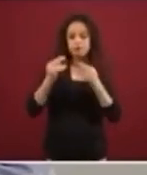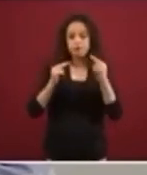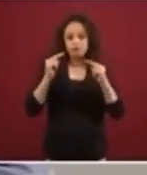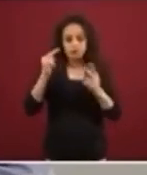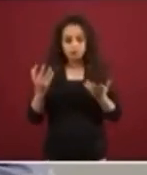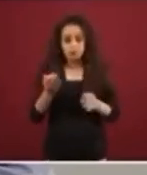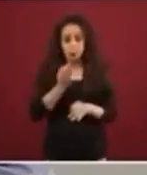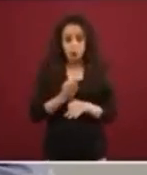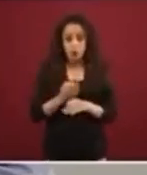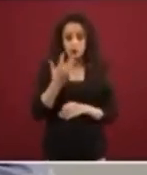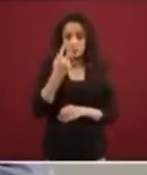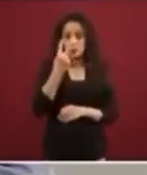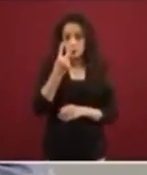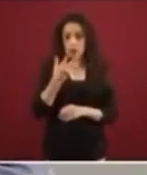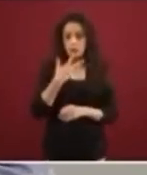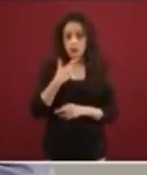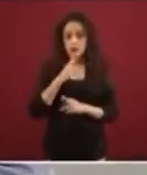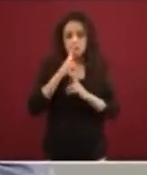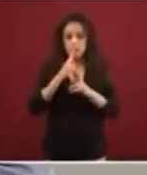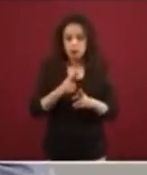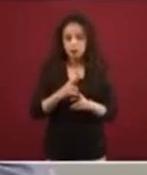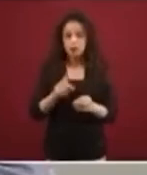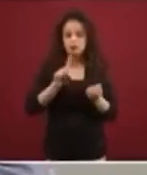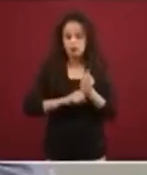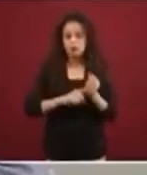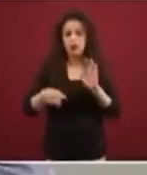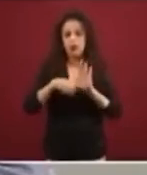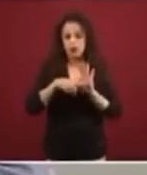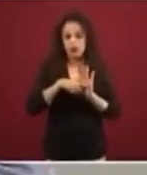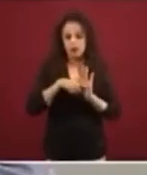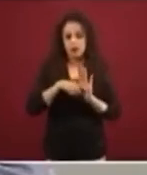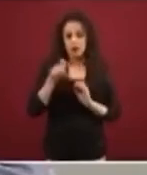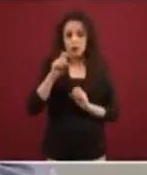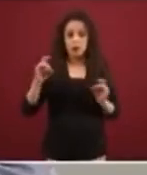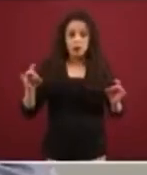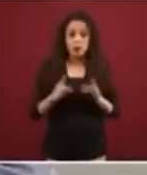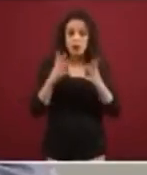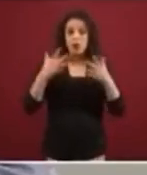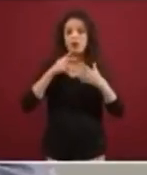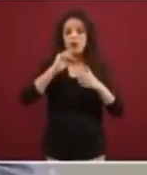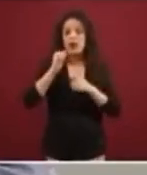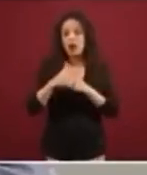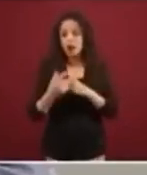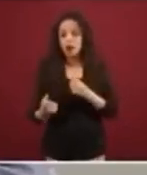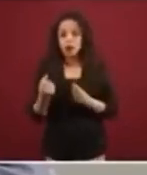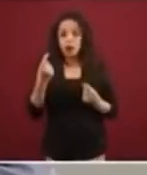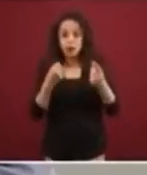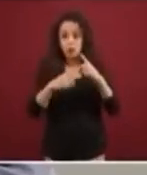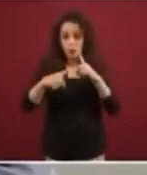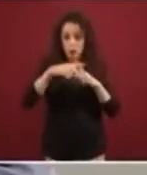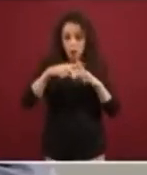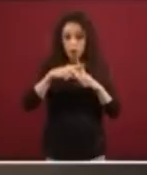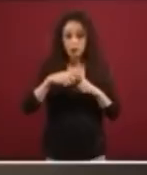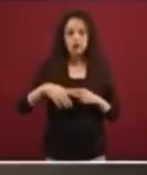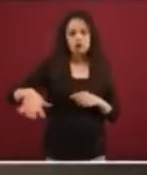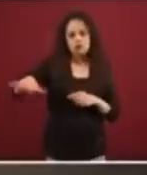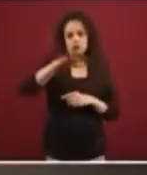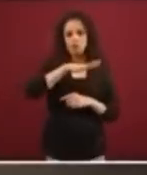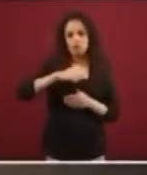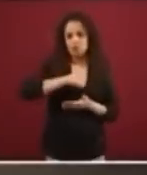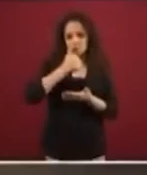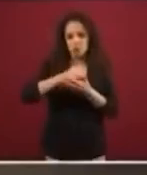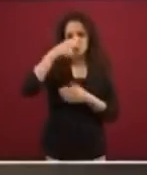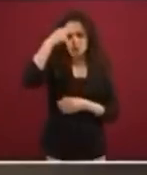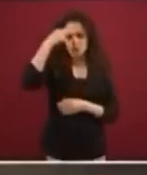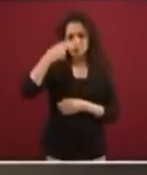resultados hasta el momento negativos, y lógicamente en el momento que se tengan resultados positivos, así los habrá la Ciudad de México y también lo podrá comunicar.